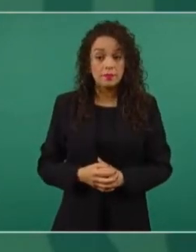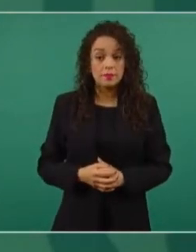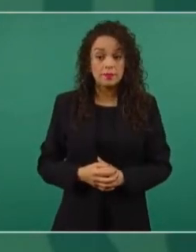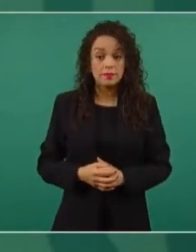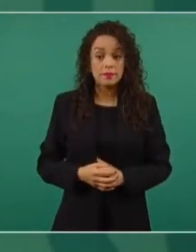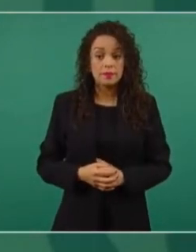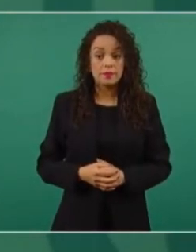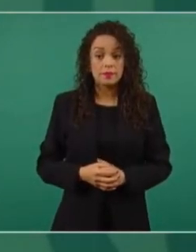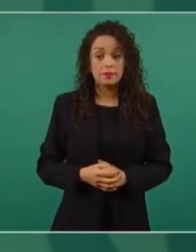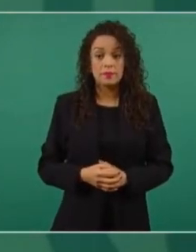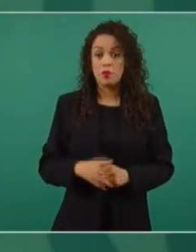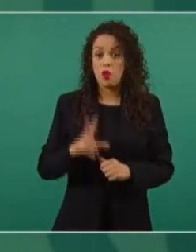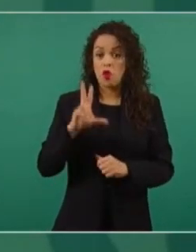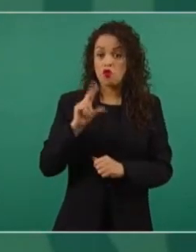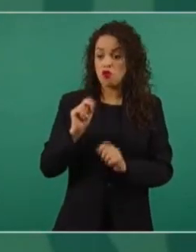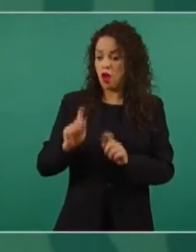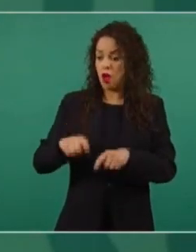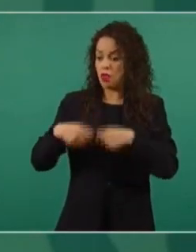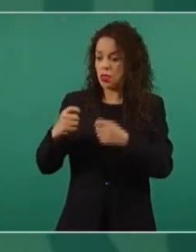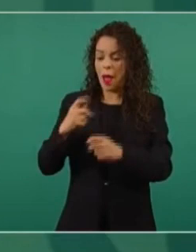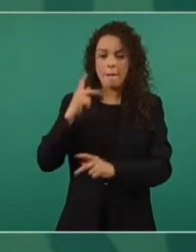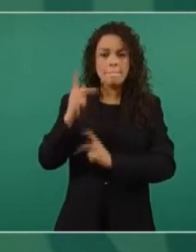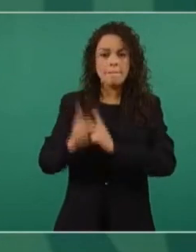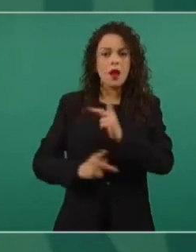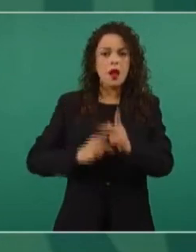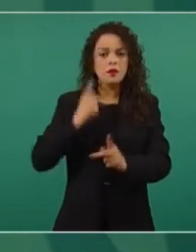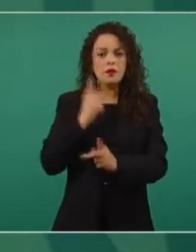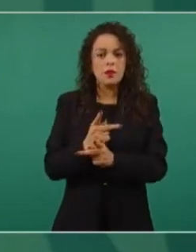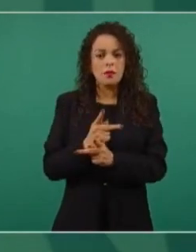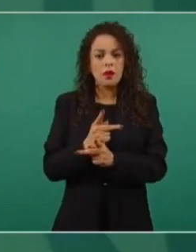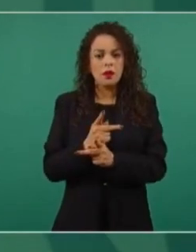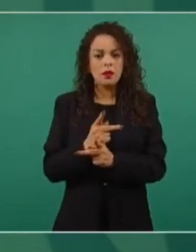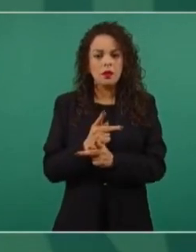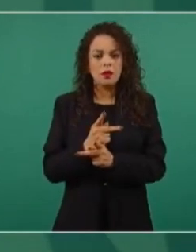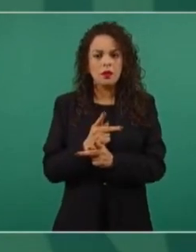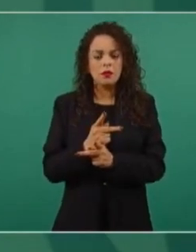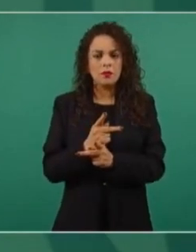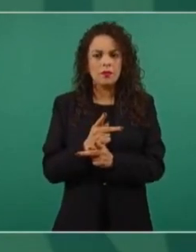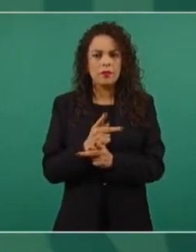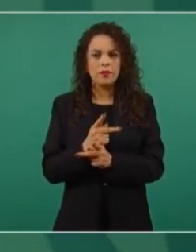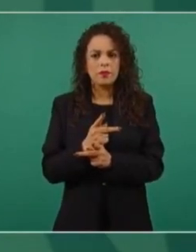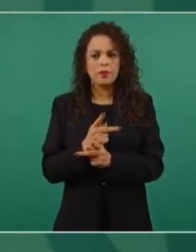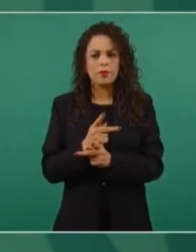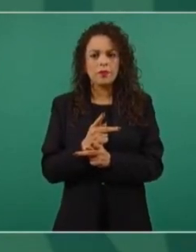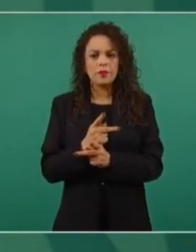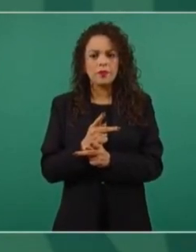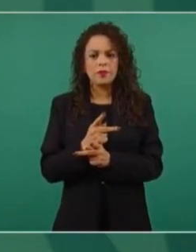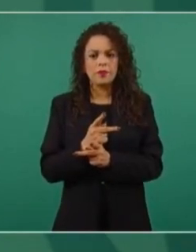un pasaporte o varios pasaportes a una comisión de